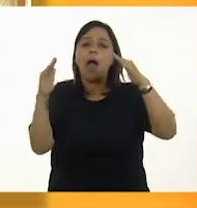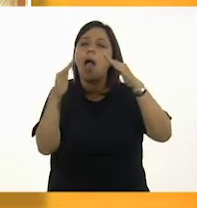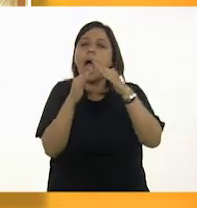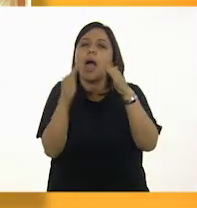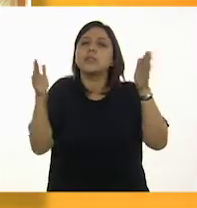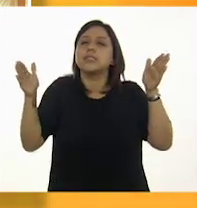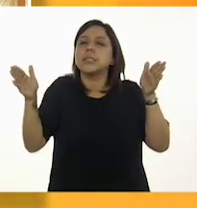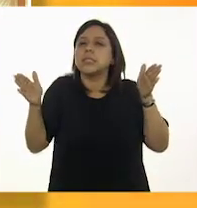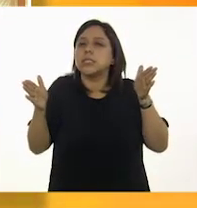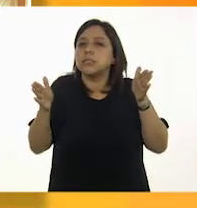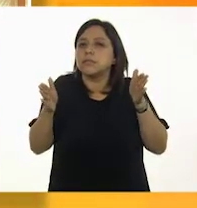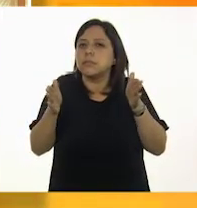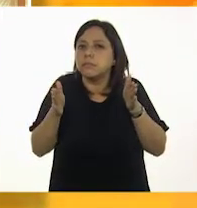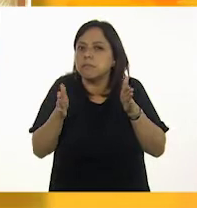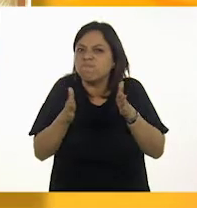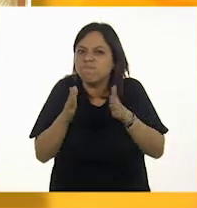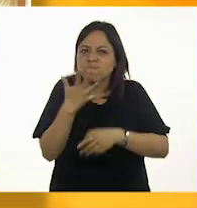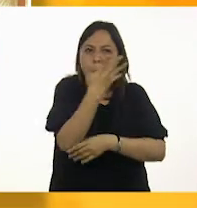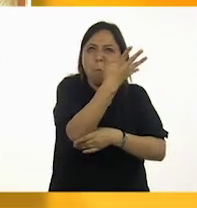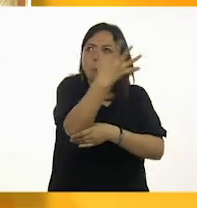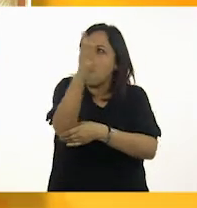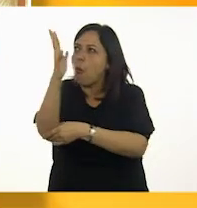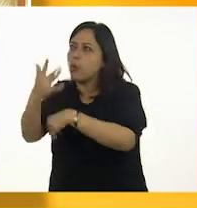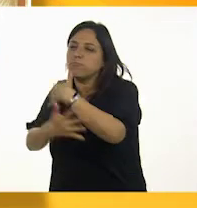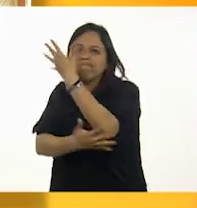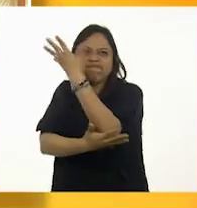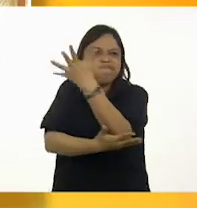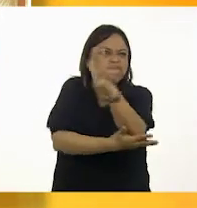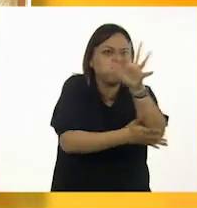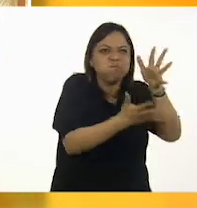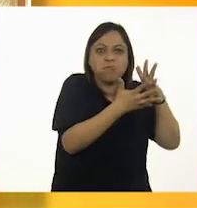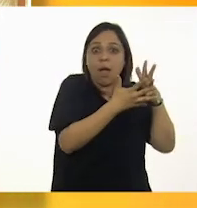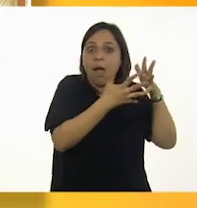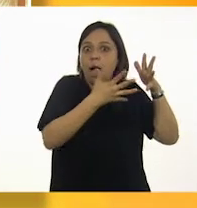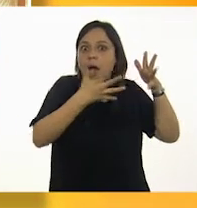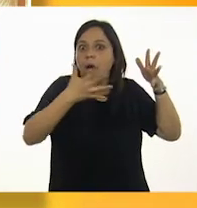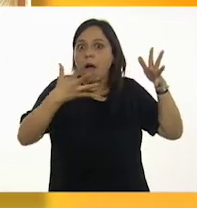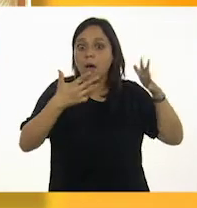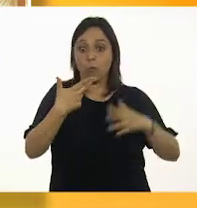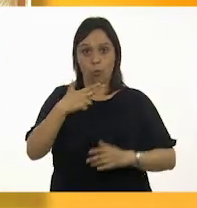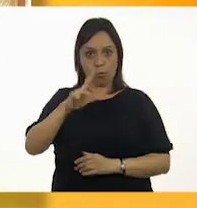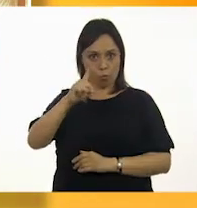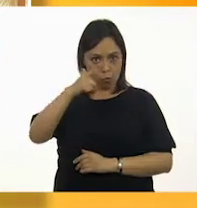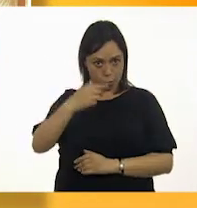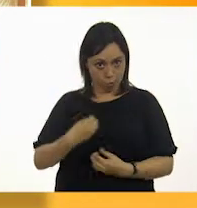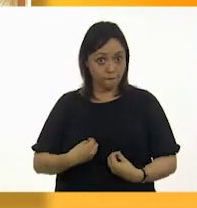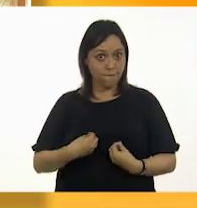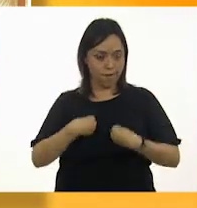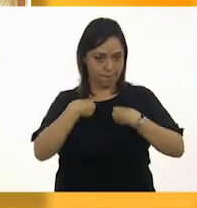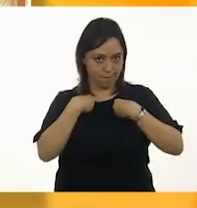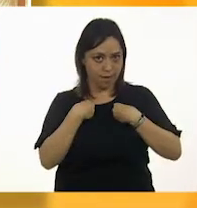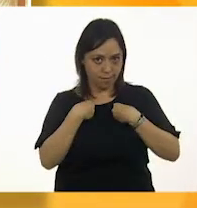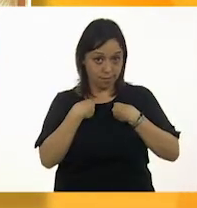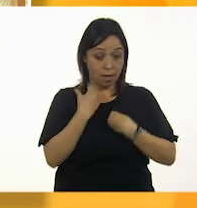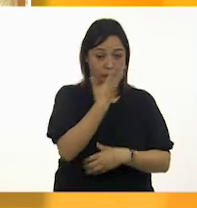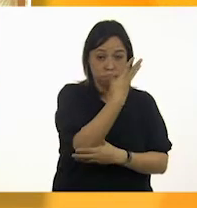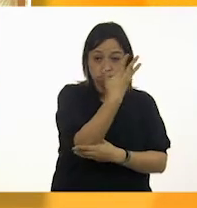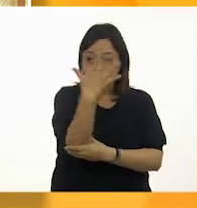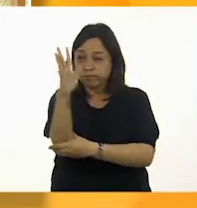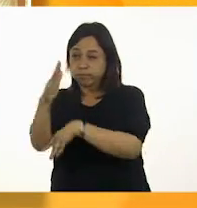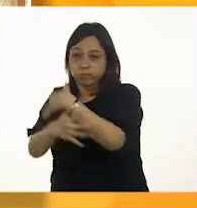pequeña, en un bosque muy grande, vive Hugo. En aquel bosque,